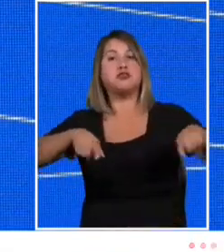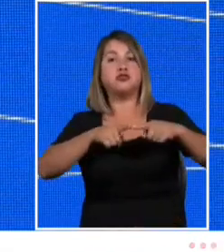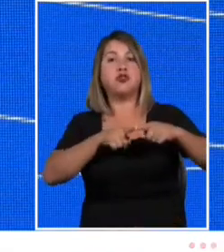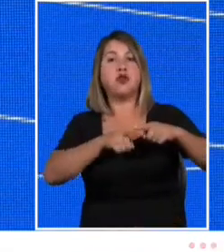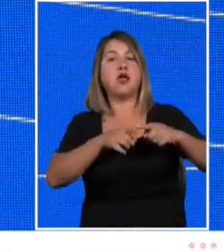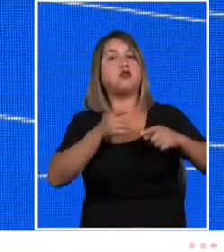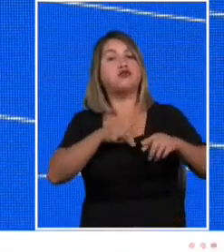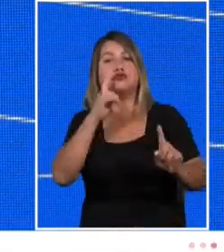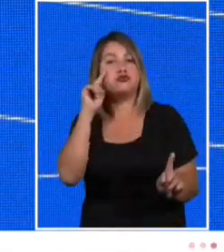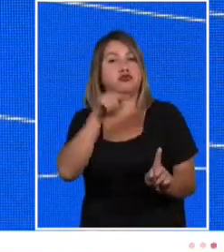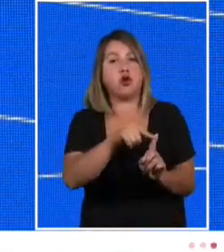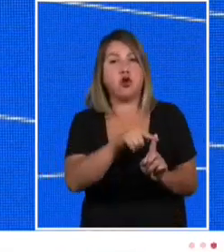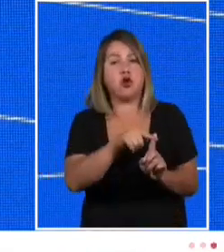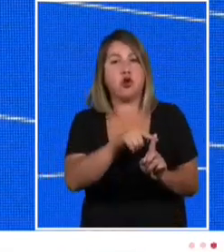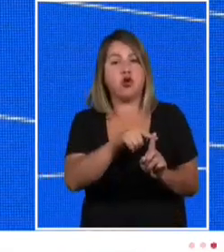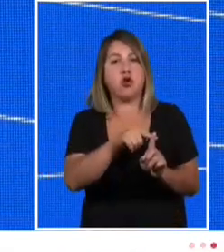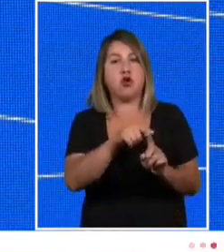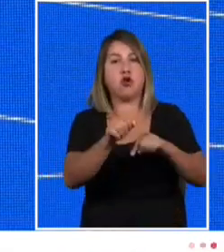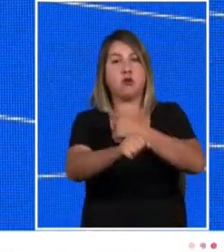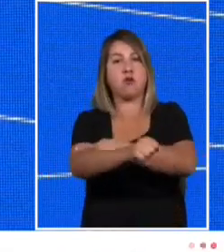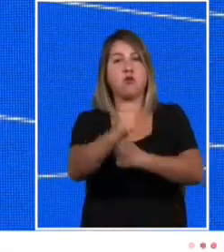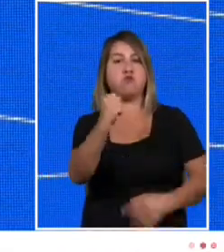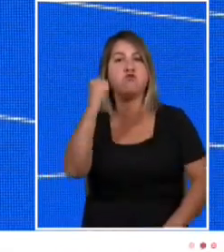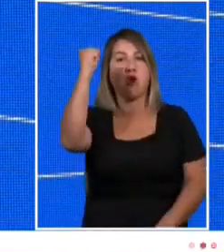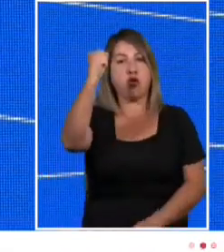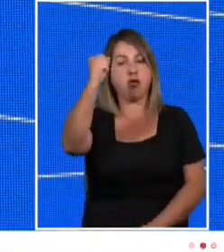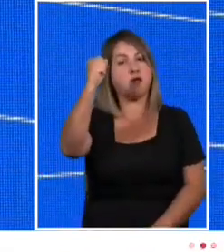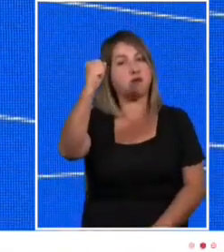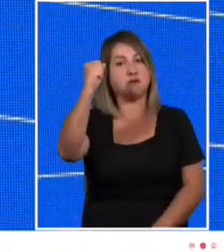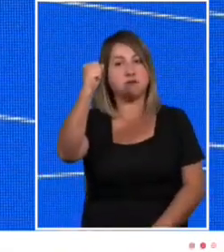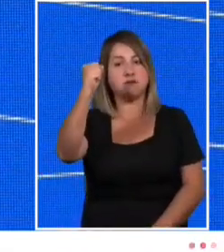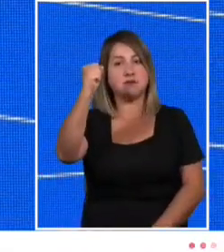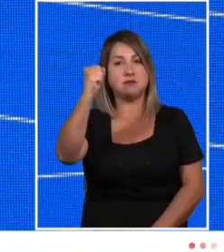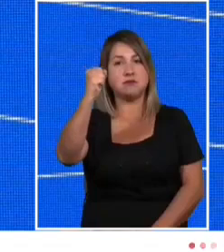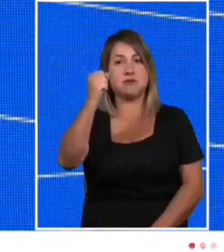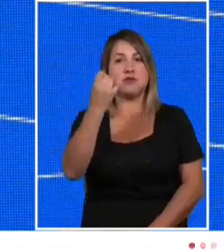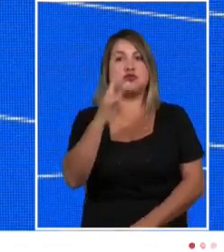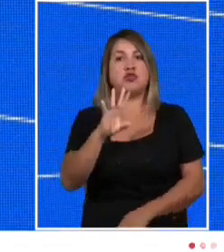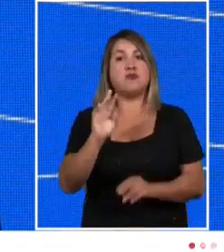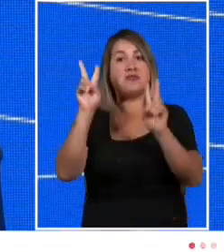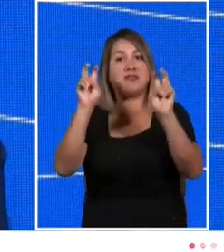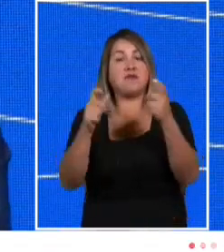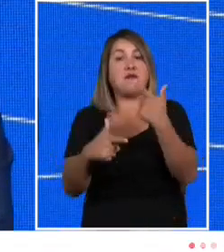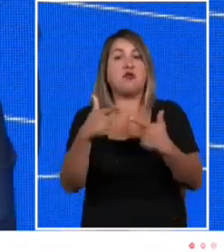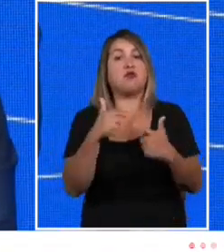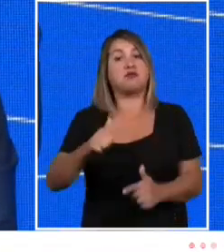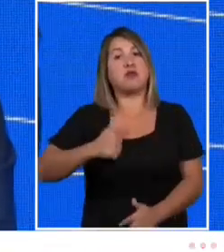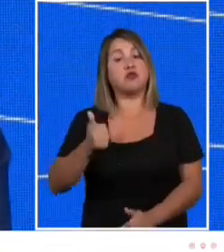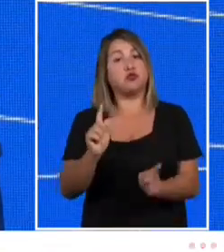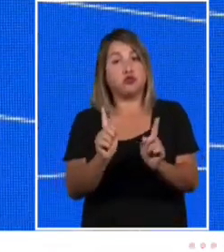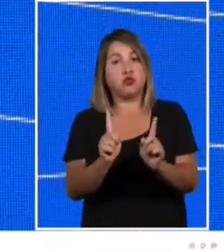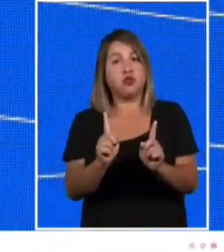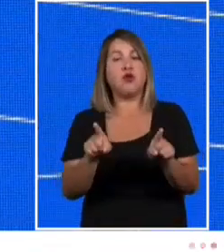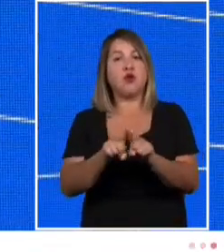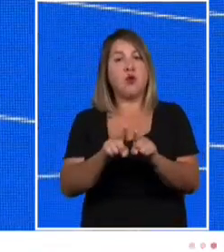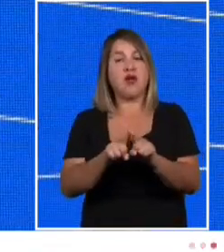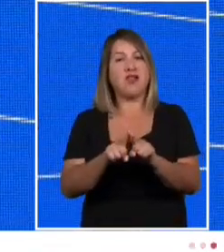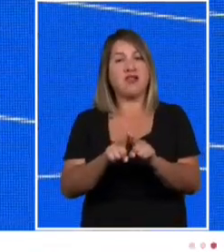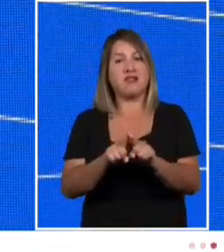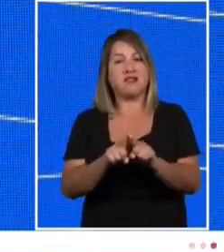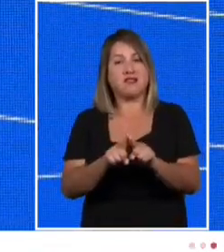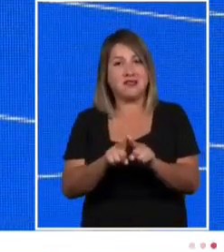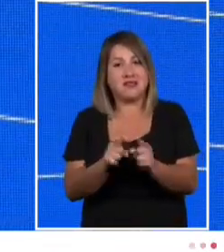únicamente por el poder o el romanticismo voluntarista, que es ajeno a las